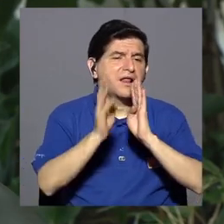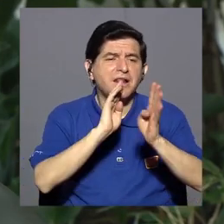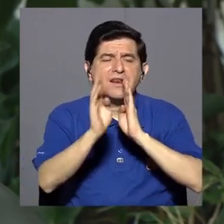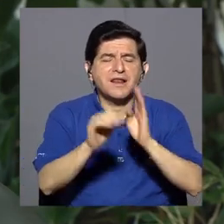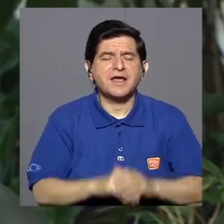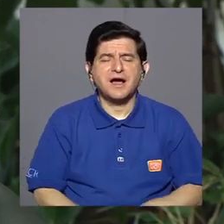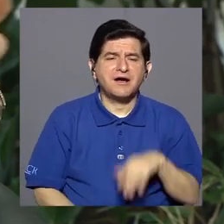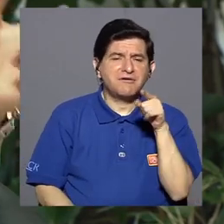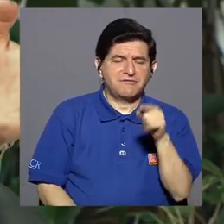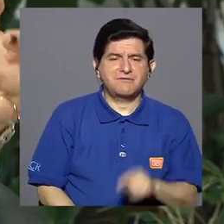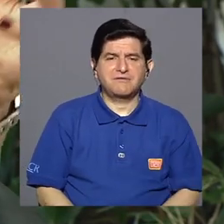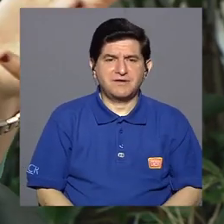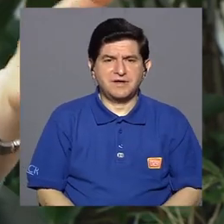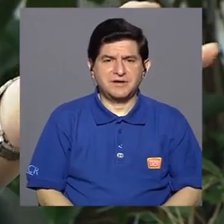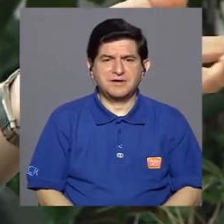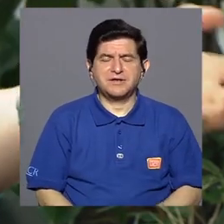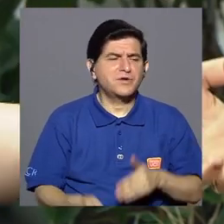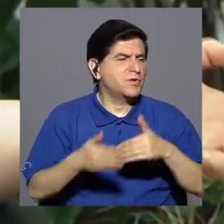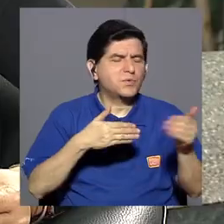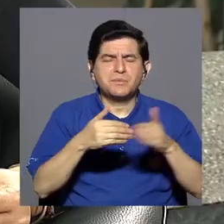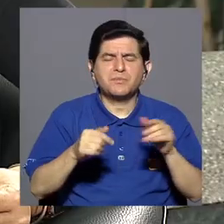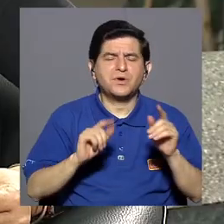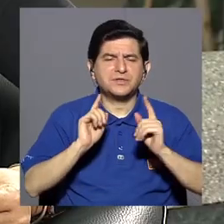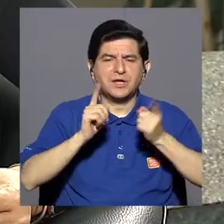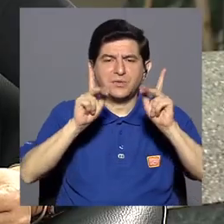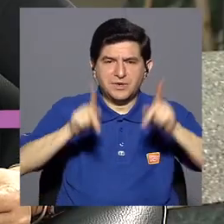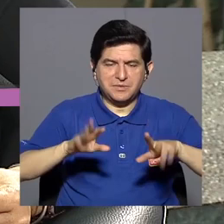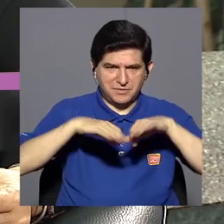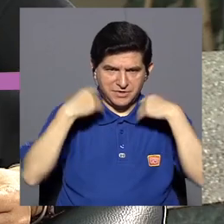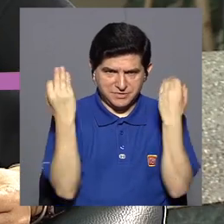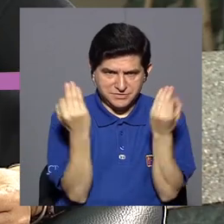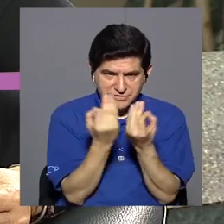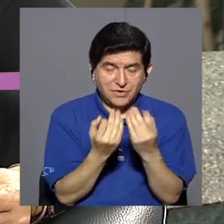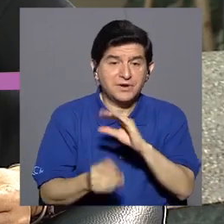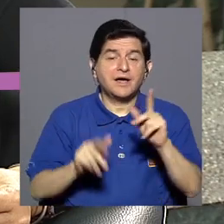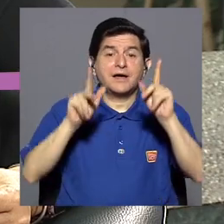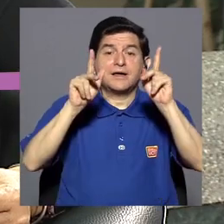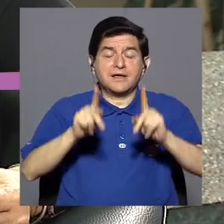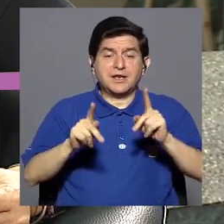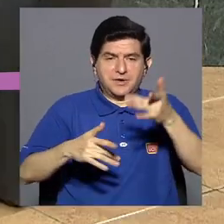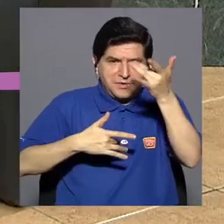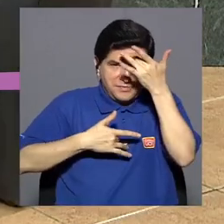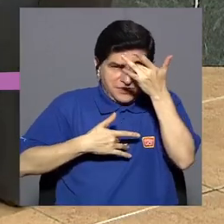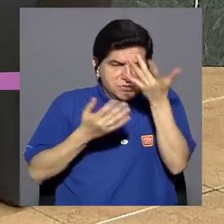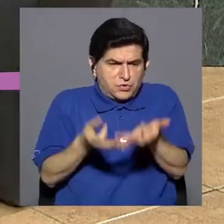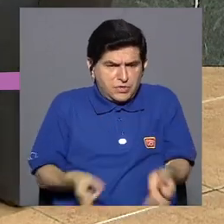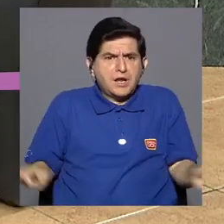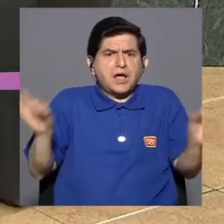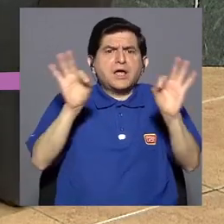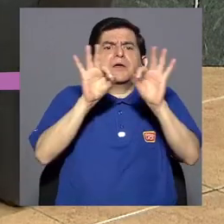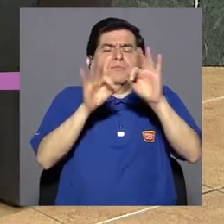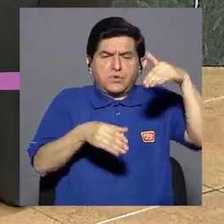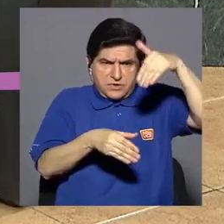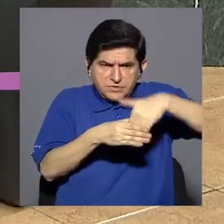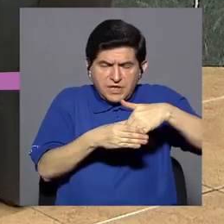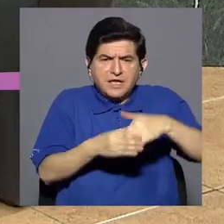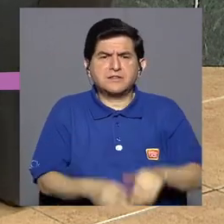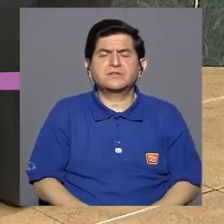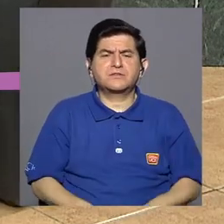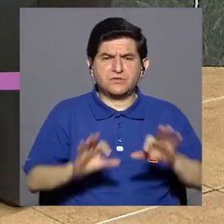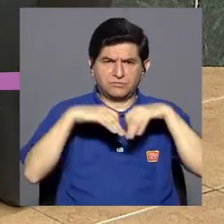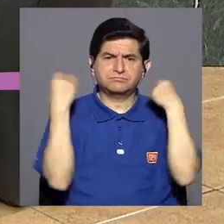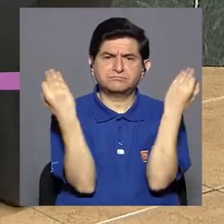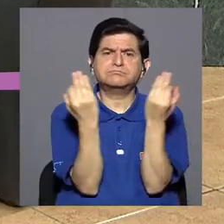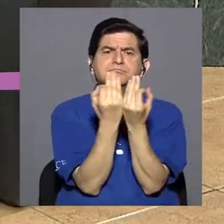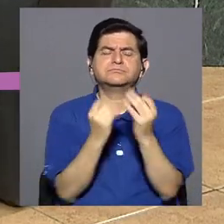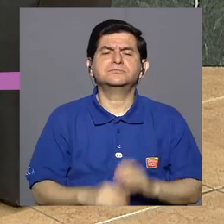conversan con Tito, con Tita, con papá, con mamá, y el paciente es alguien importante dentro del núcleo